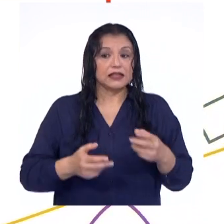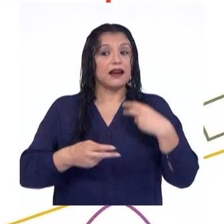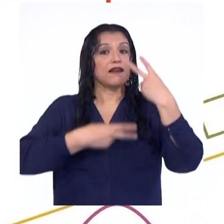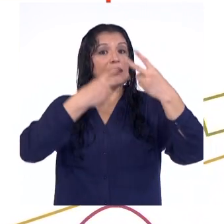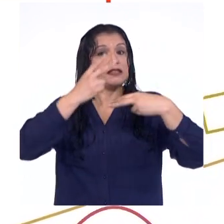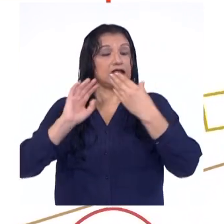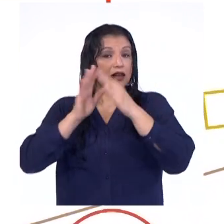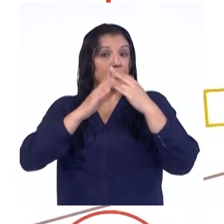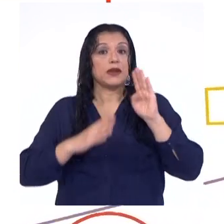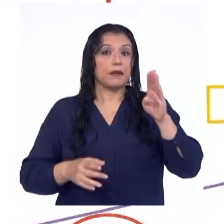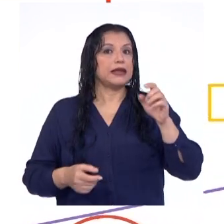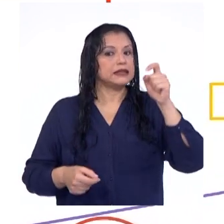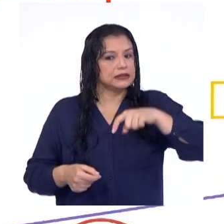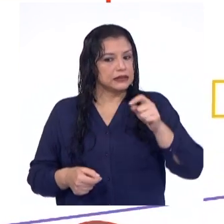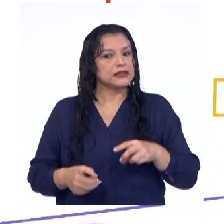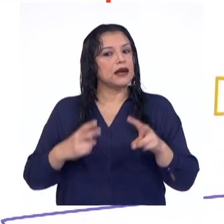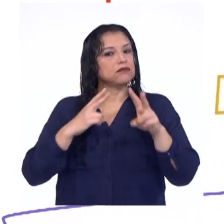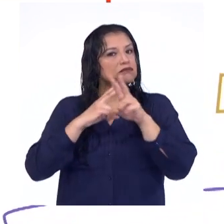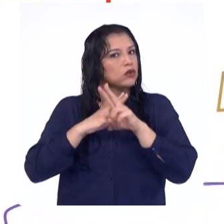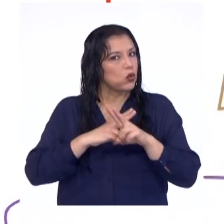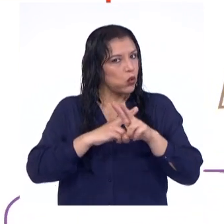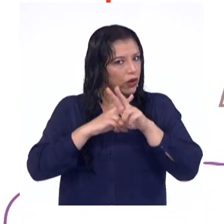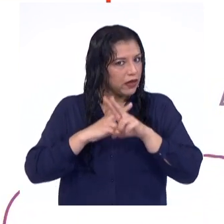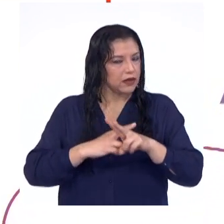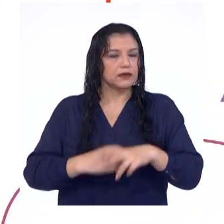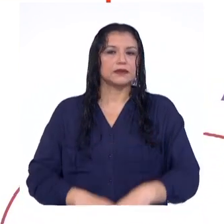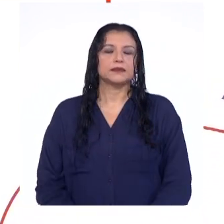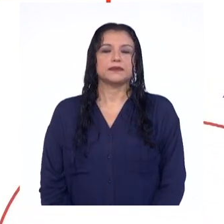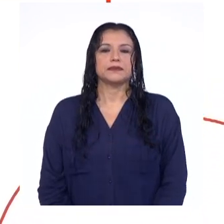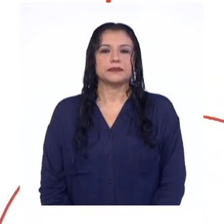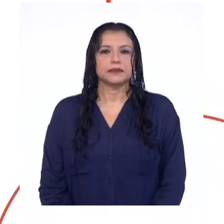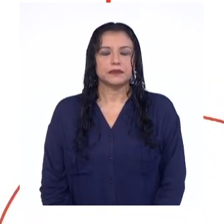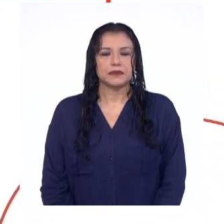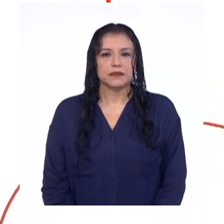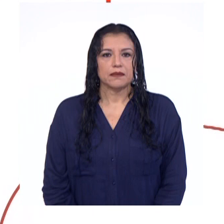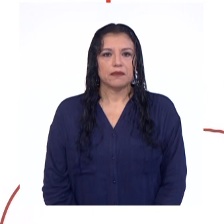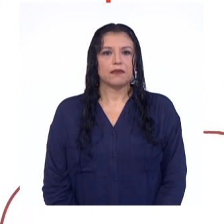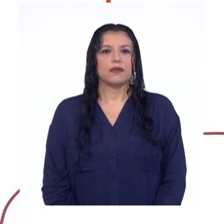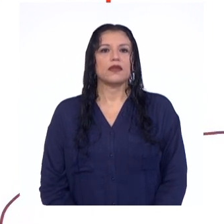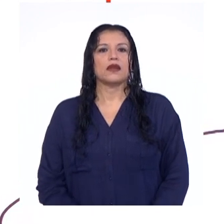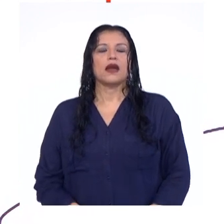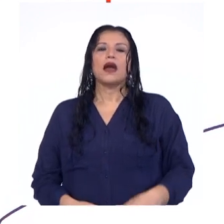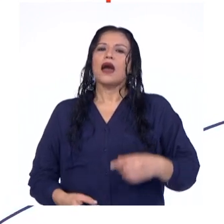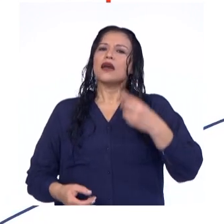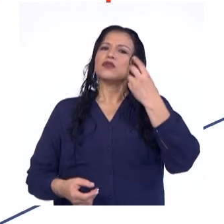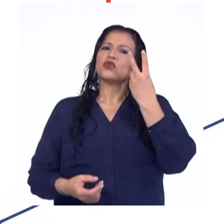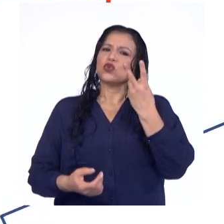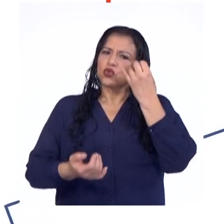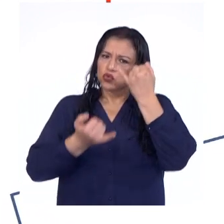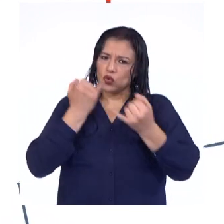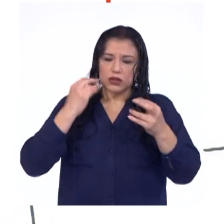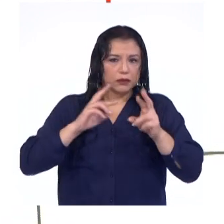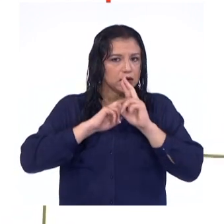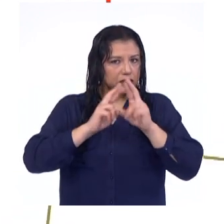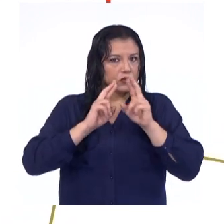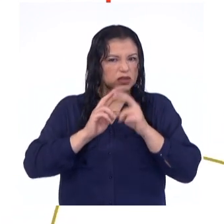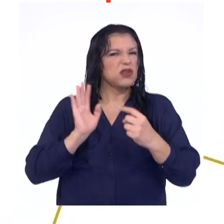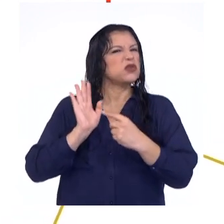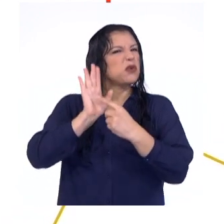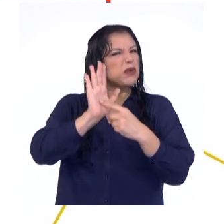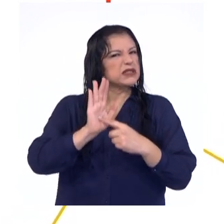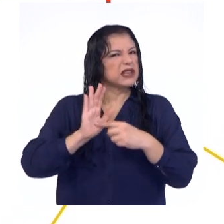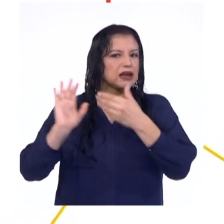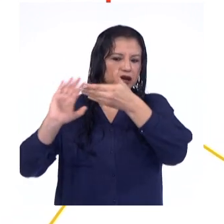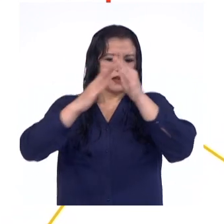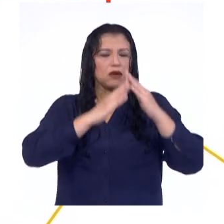son los que deben tener mayor cuidado. Estos dos últimos resultados nos muestran que en la comunidad